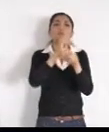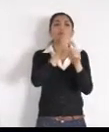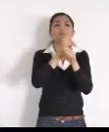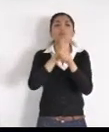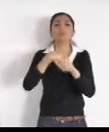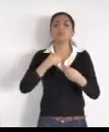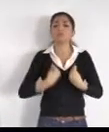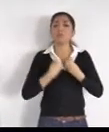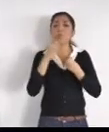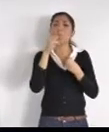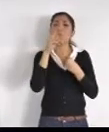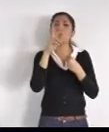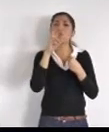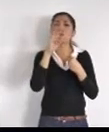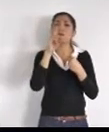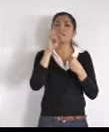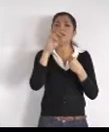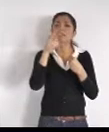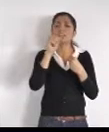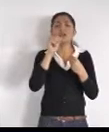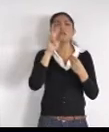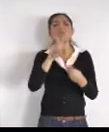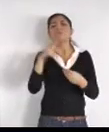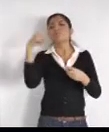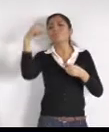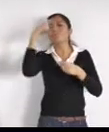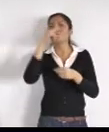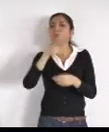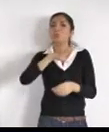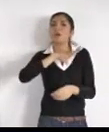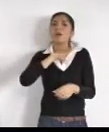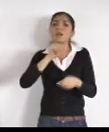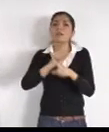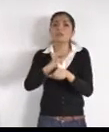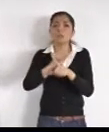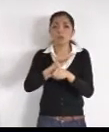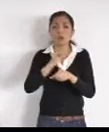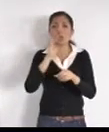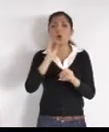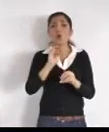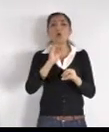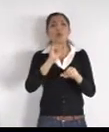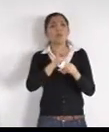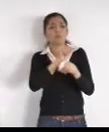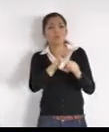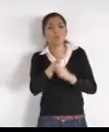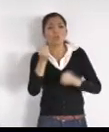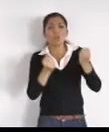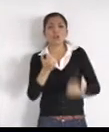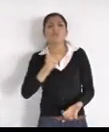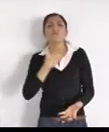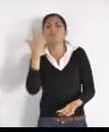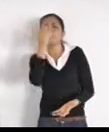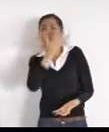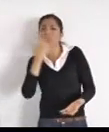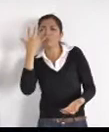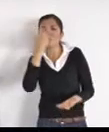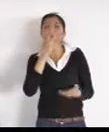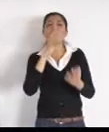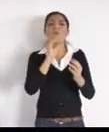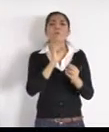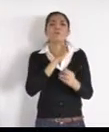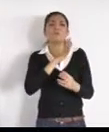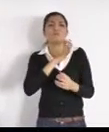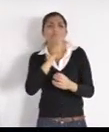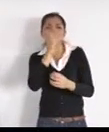cuando pasa, los choferes, vienen alcoholizados, o drogados, y se tiene que tomar un taxi, o caminar hasta la carretera, por favor, no nos abandone, señor Ismael del Toro, le